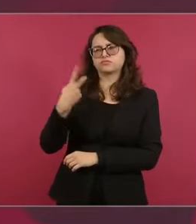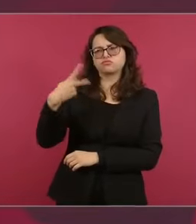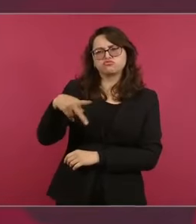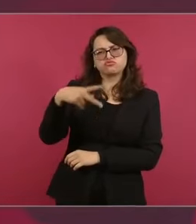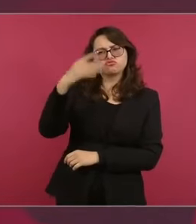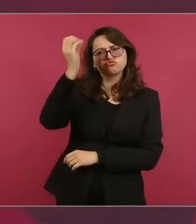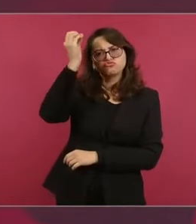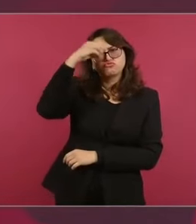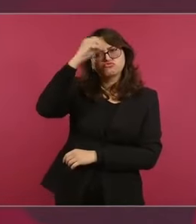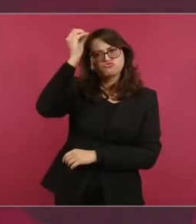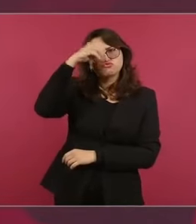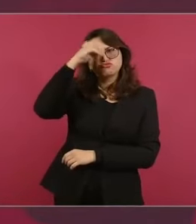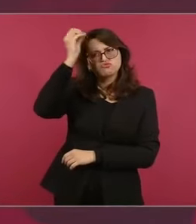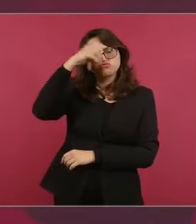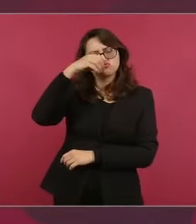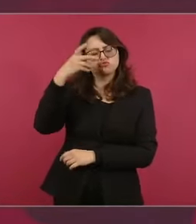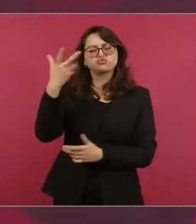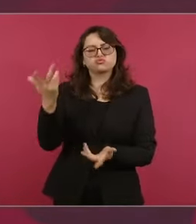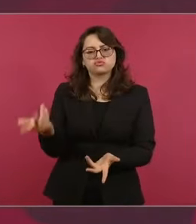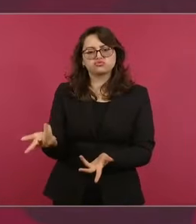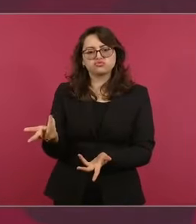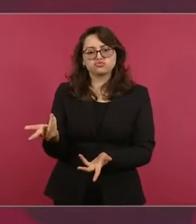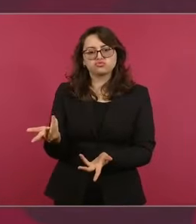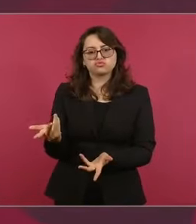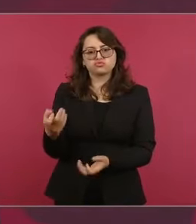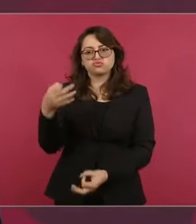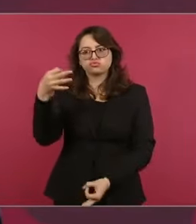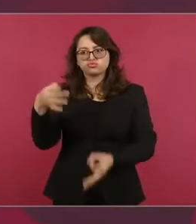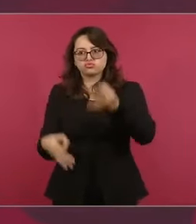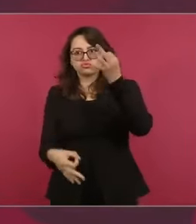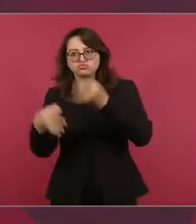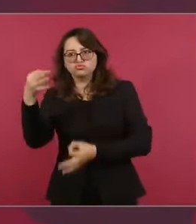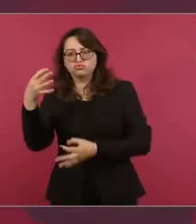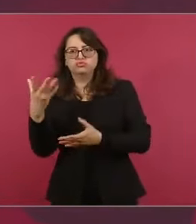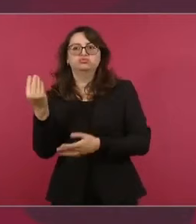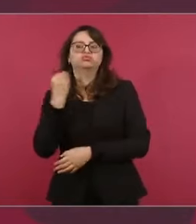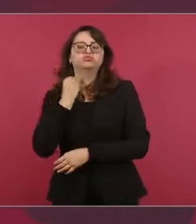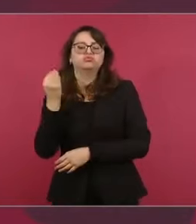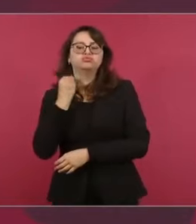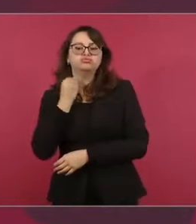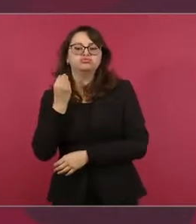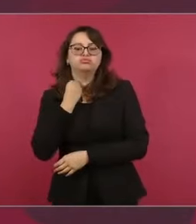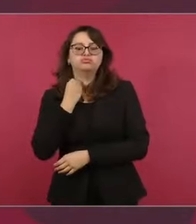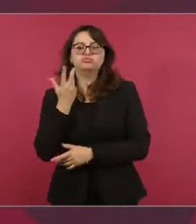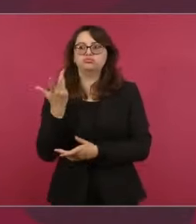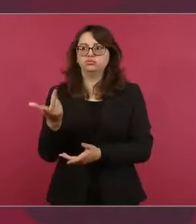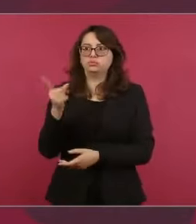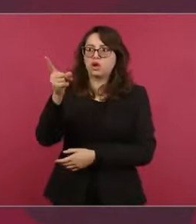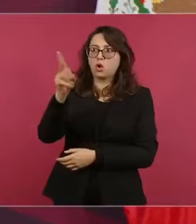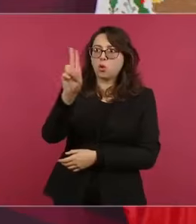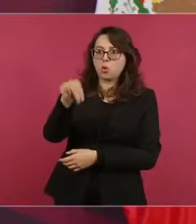de los jurisconsultos del Instituto